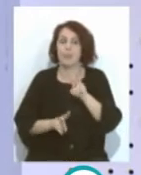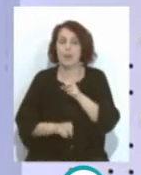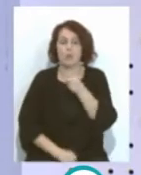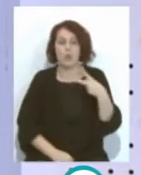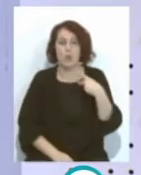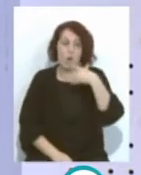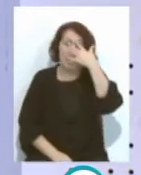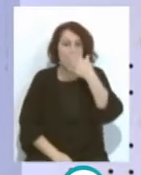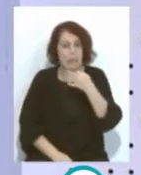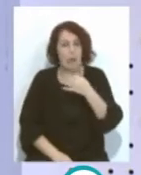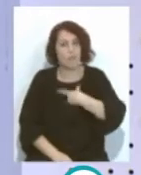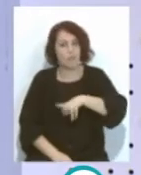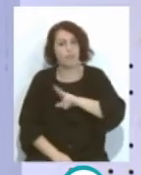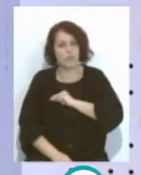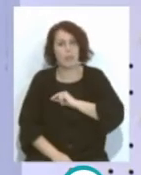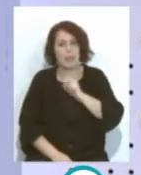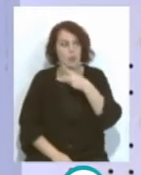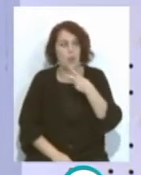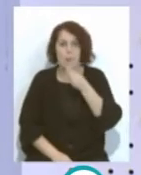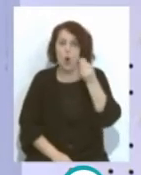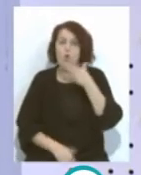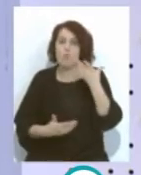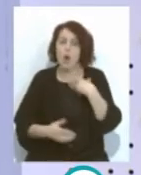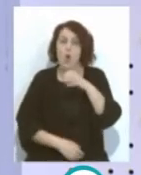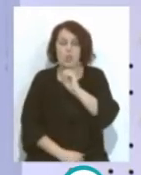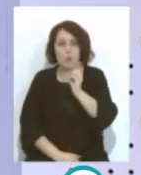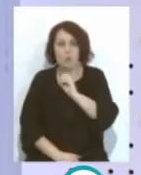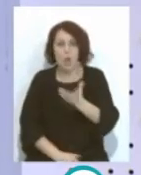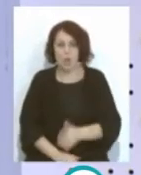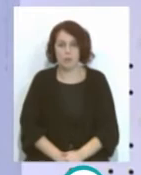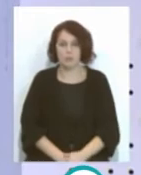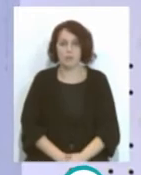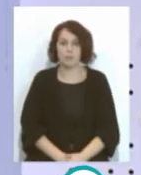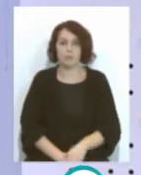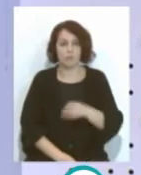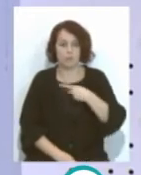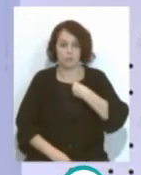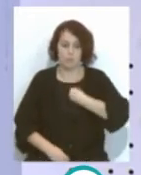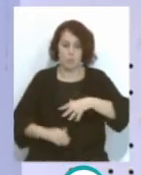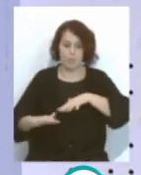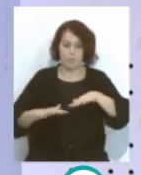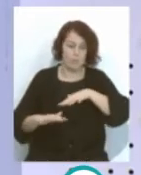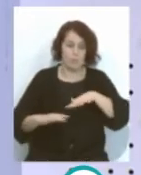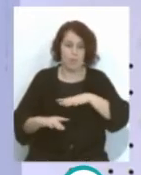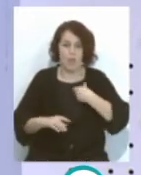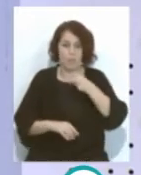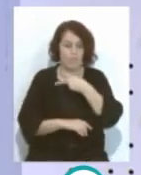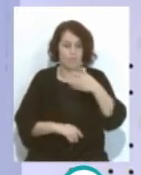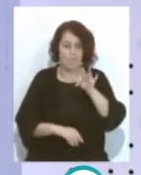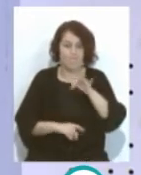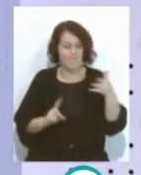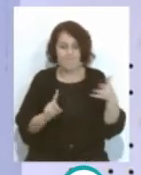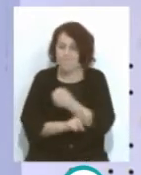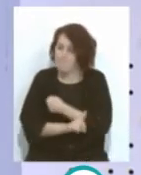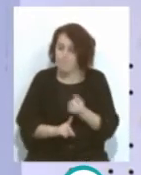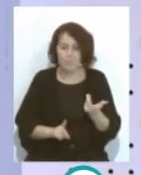creo que está mereciendo Mejores resultados Que Osasuna Por ejemplo Está en esa dinámica Que no termina De conseguir resultados positivos